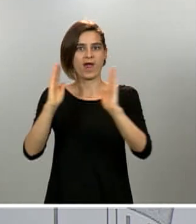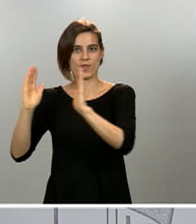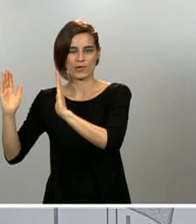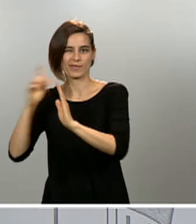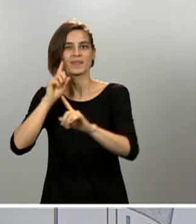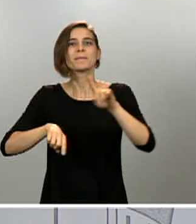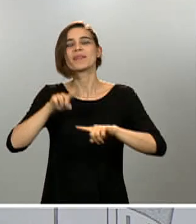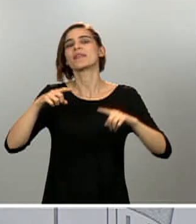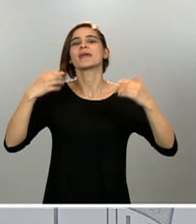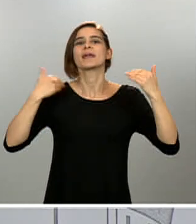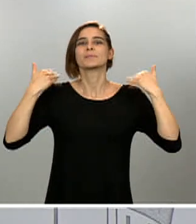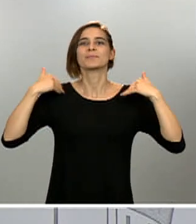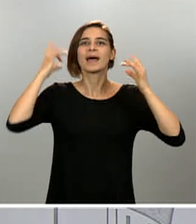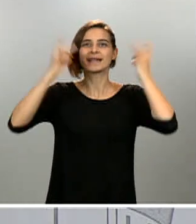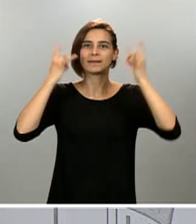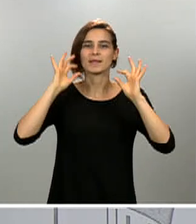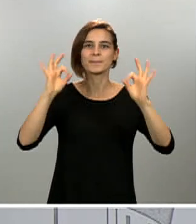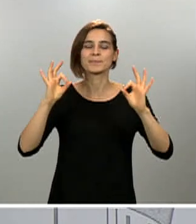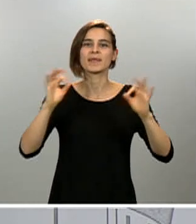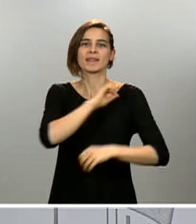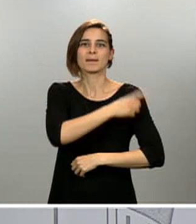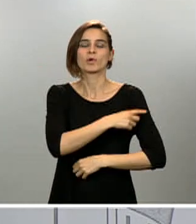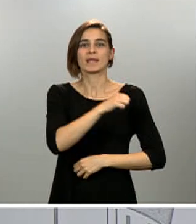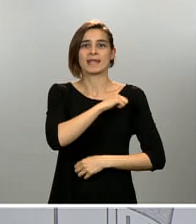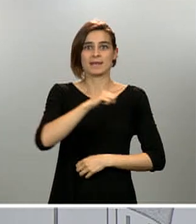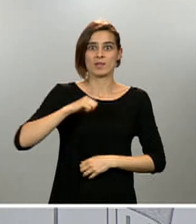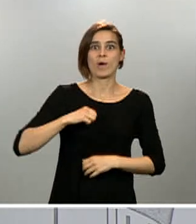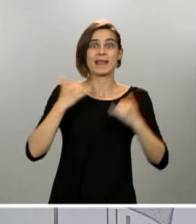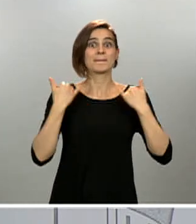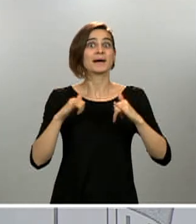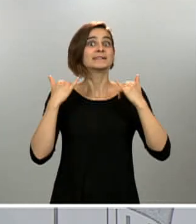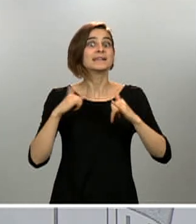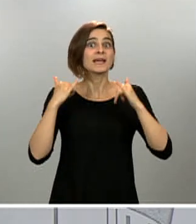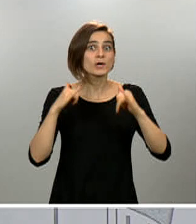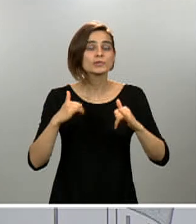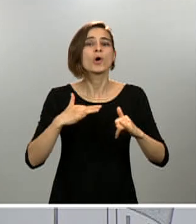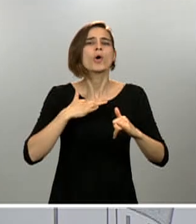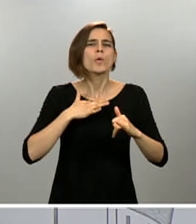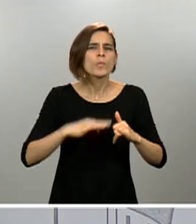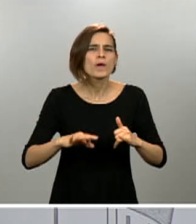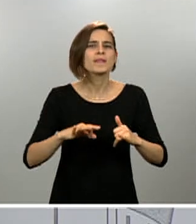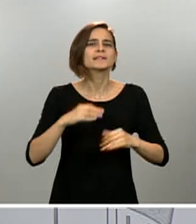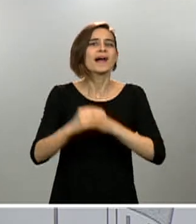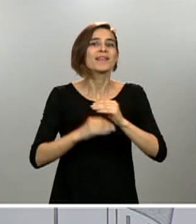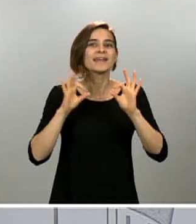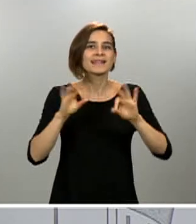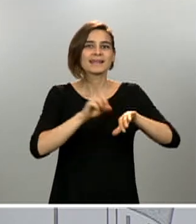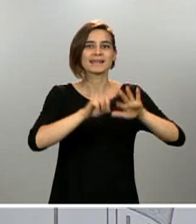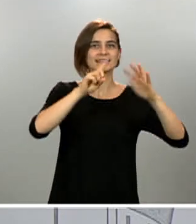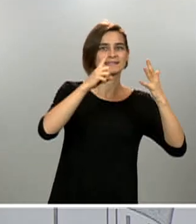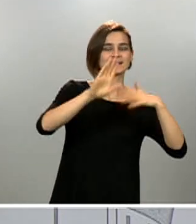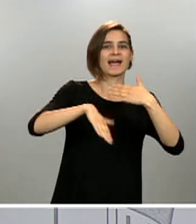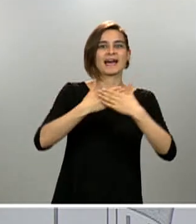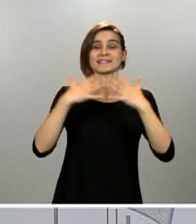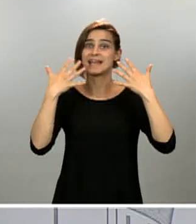para la práctica de deporte individual y los paseos, esto se podrá enlevar a cabo entre las seis y las diez de la mañana y entre las ocho